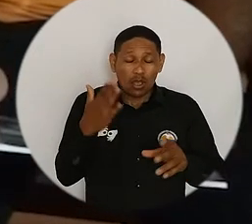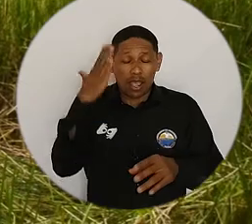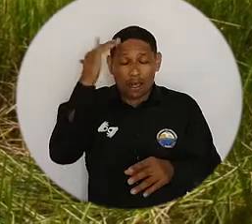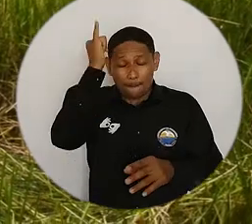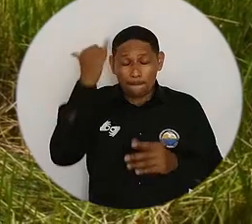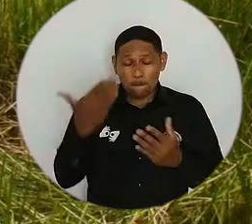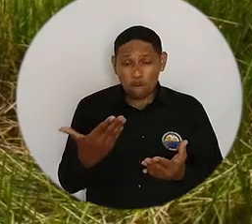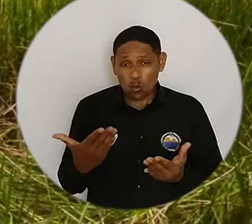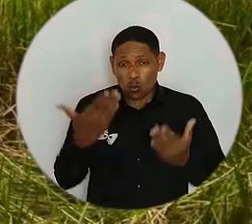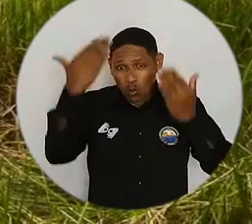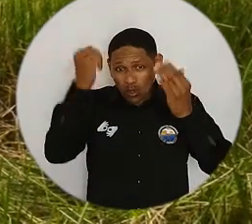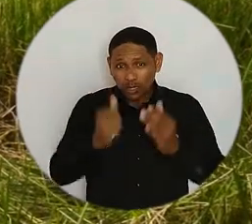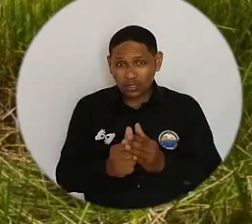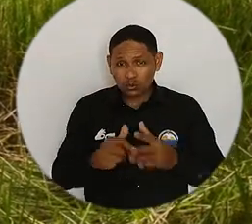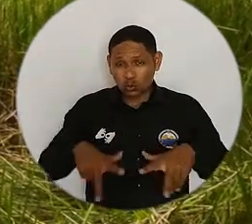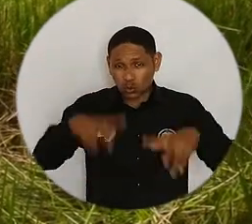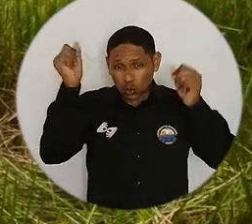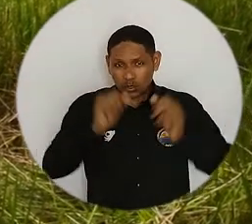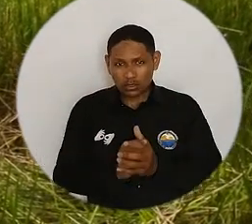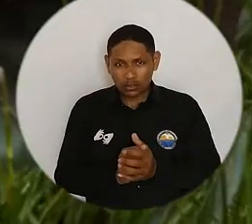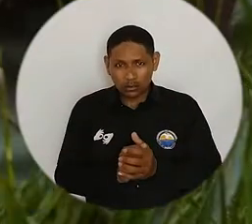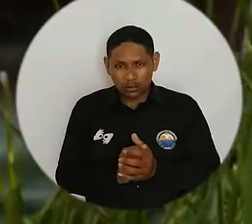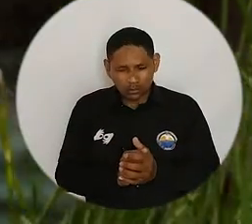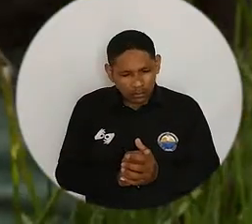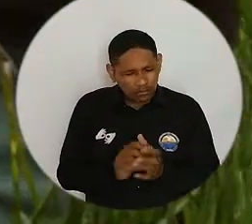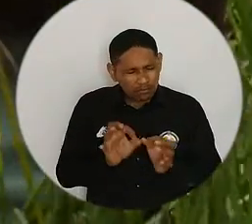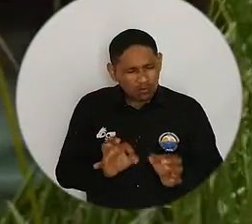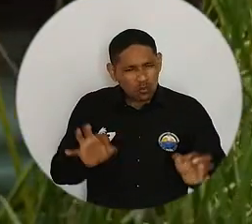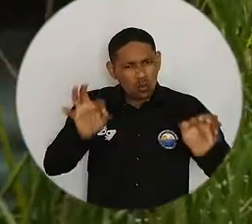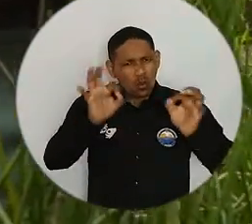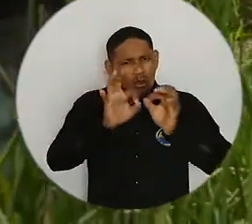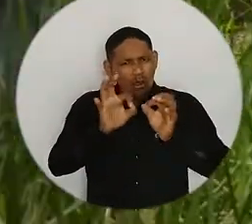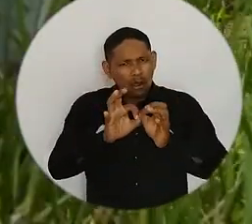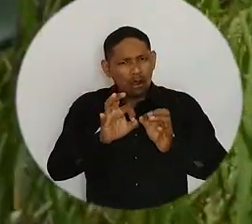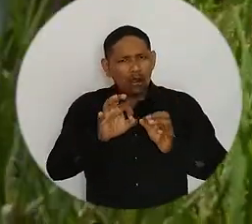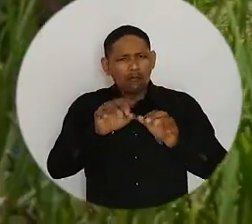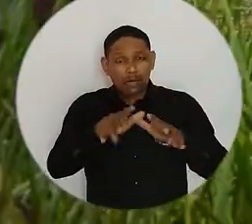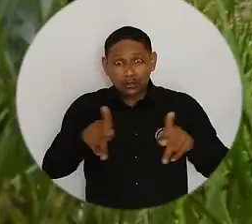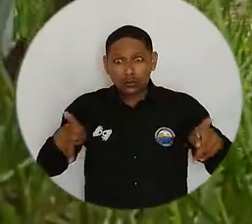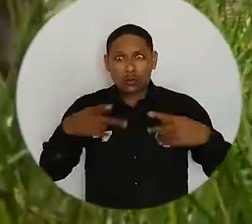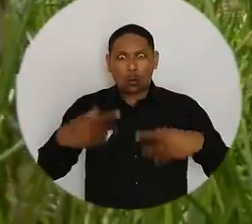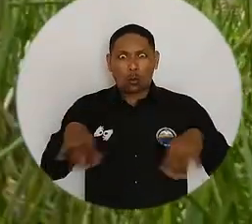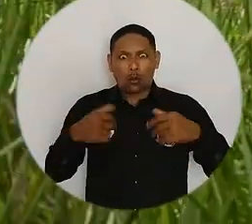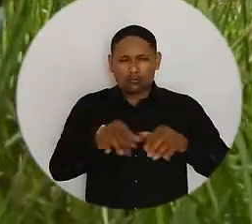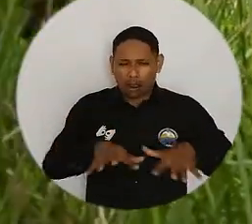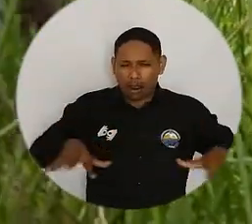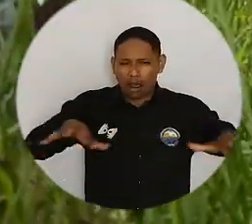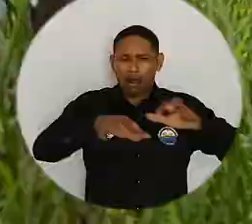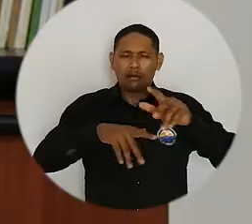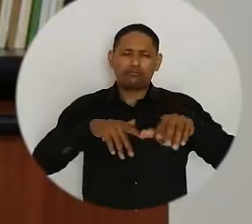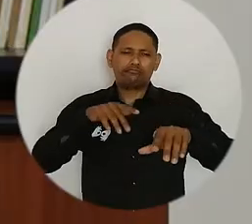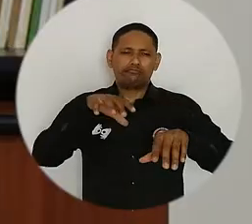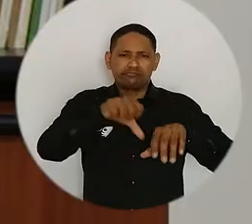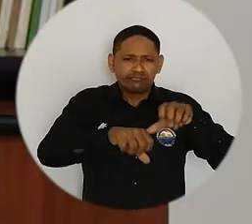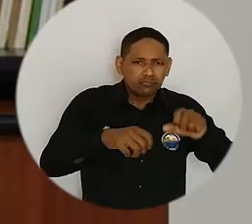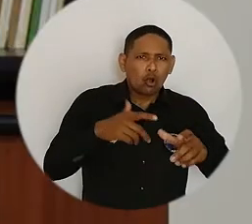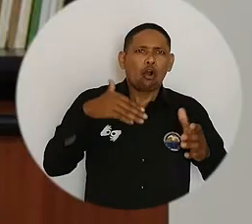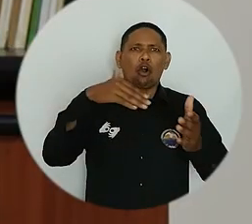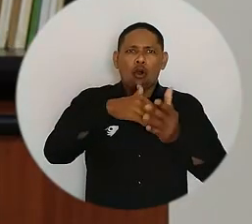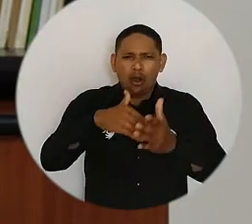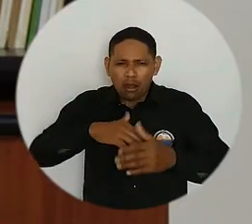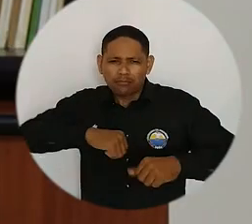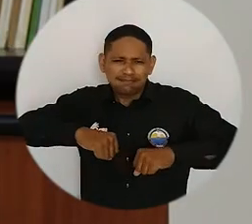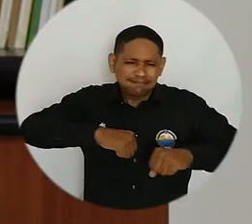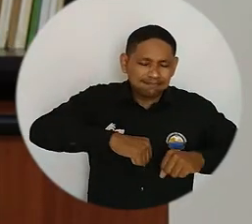social y que plasma en palabras sus voces para destacar su capacidad por regresar al territorio pese a los recuerdos. Le sirve a la